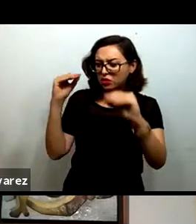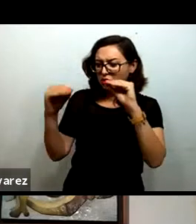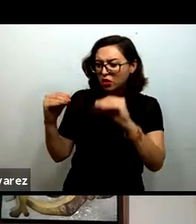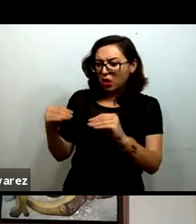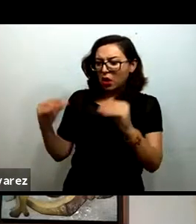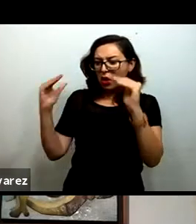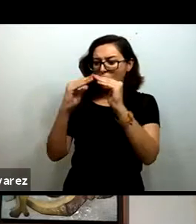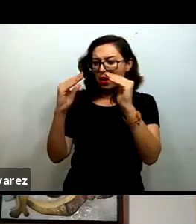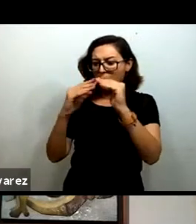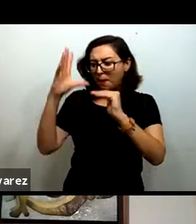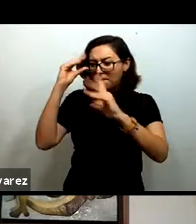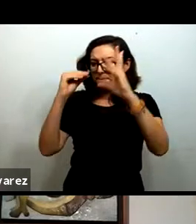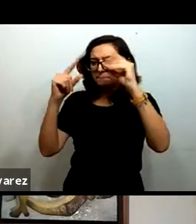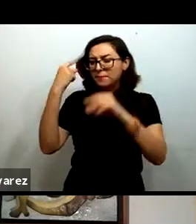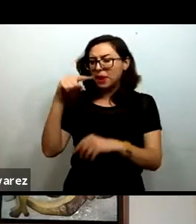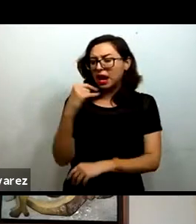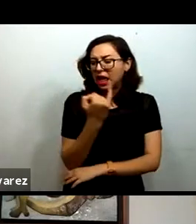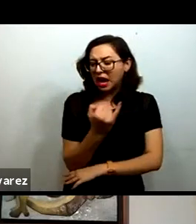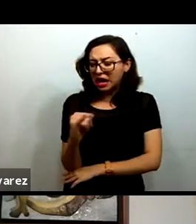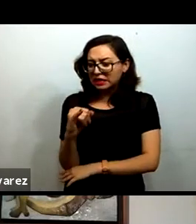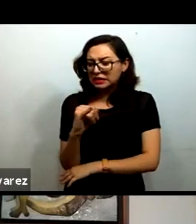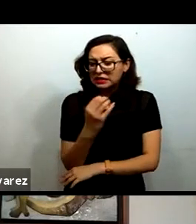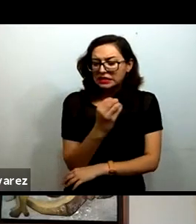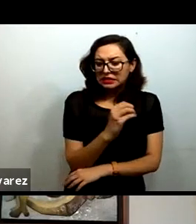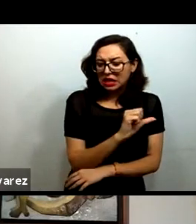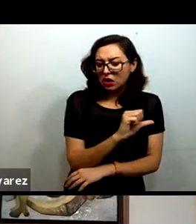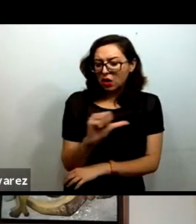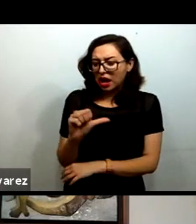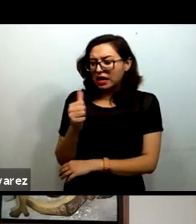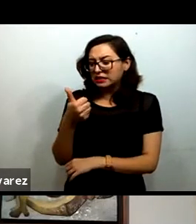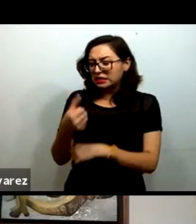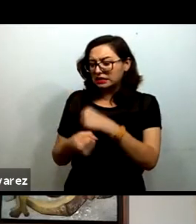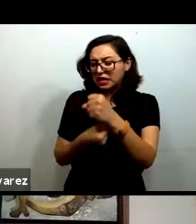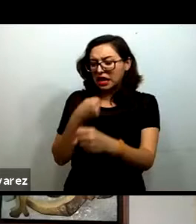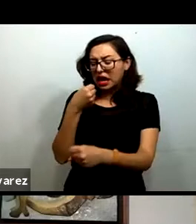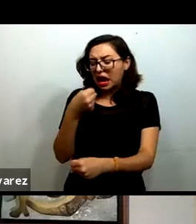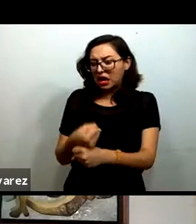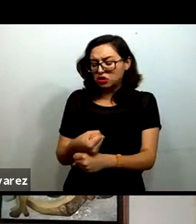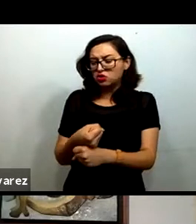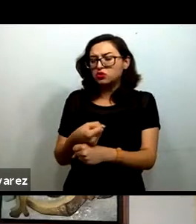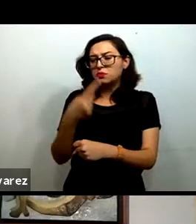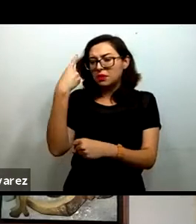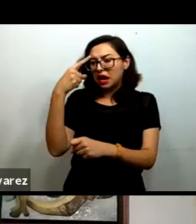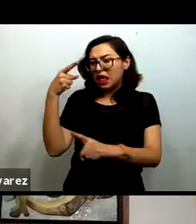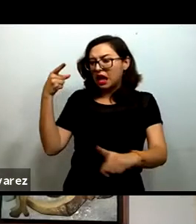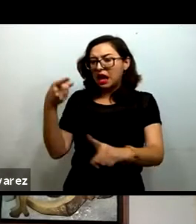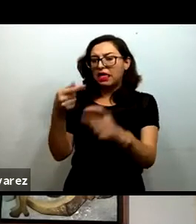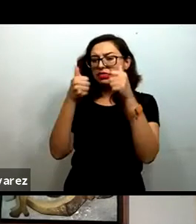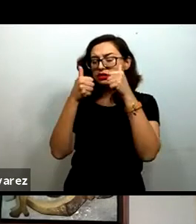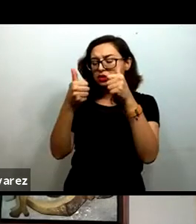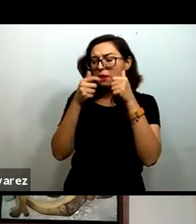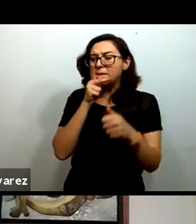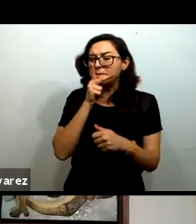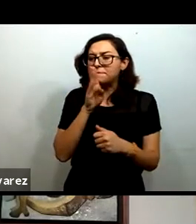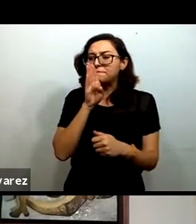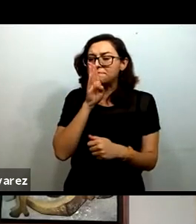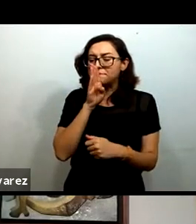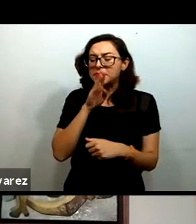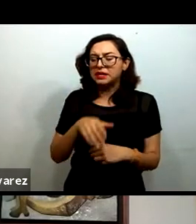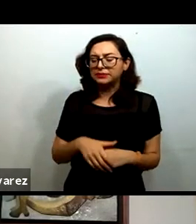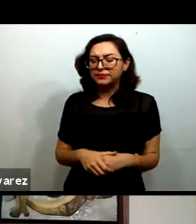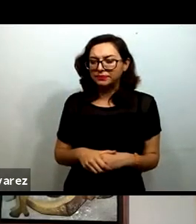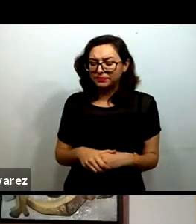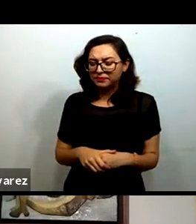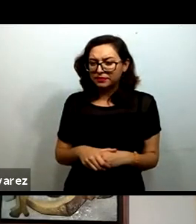Inicial, el vigilo a padres y madres de menores de 6 años en México. Y nuestra cuarta panelista